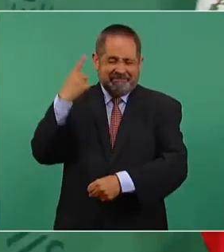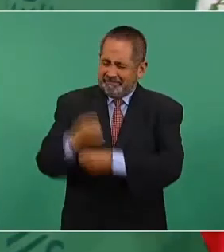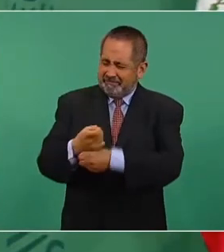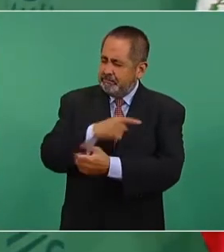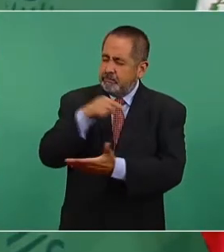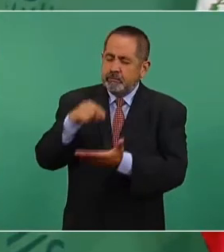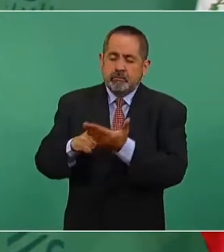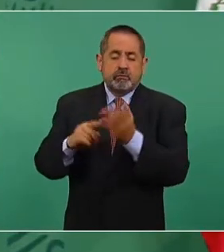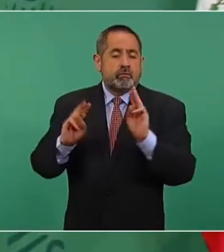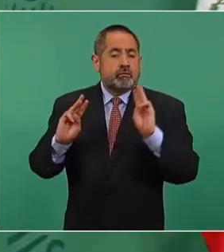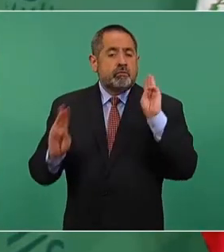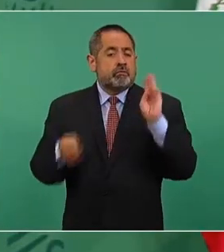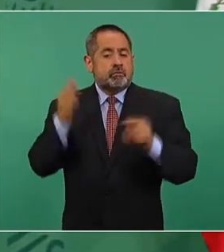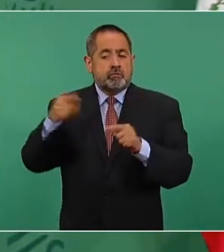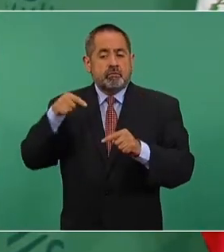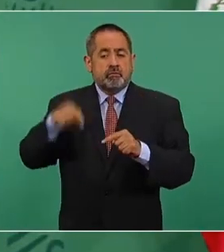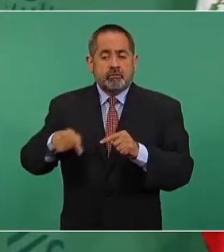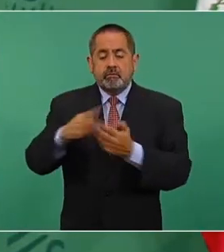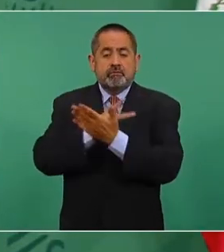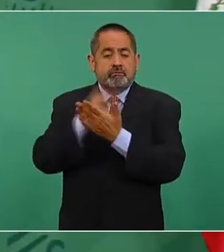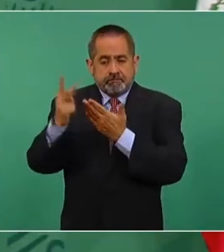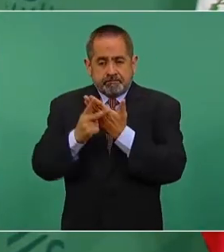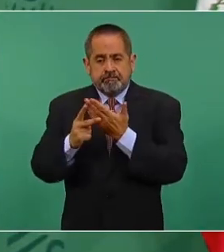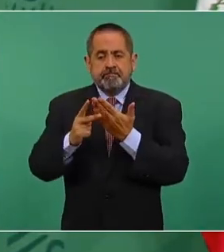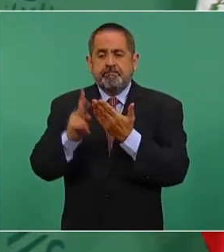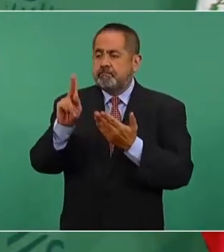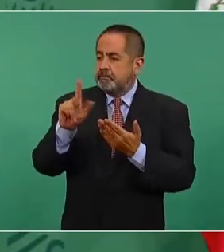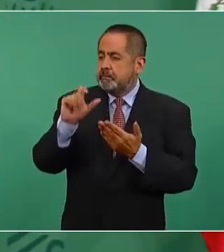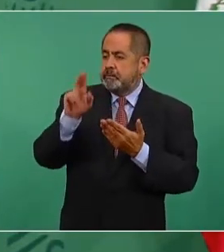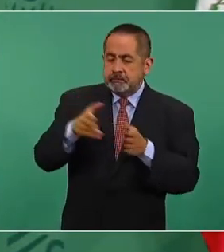más importante de reforestación.